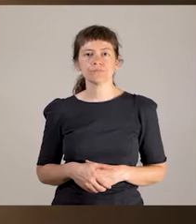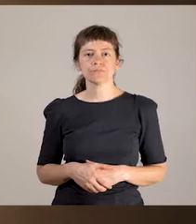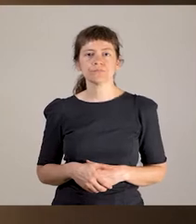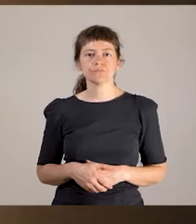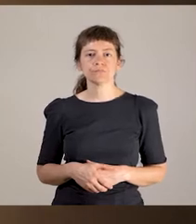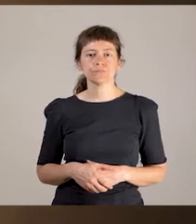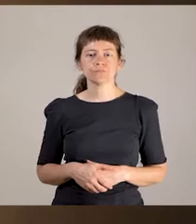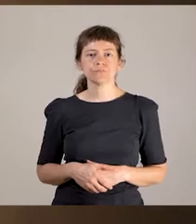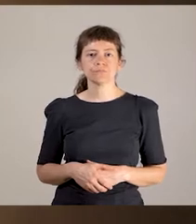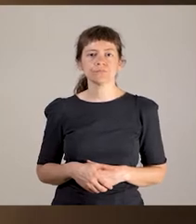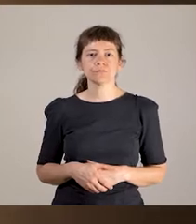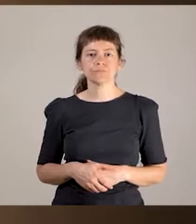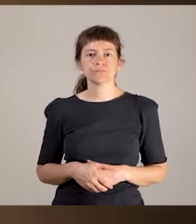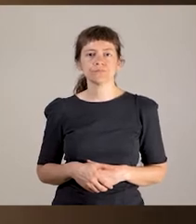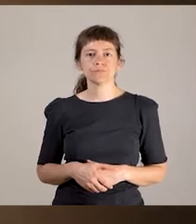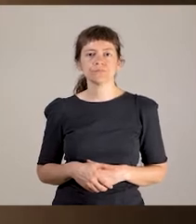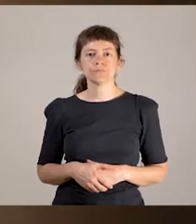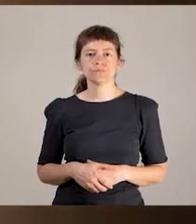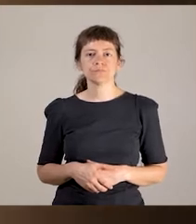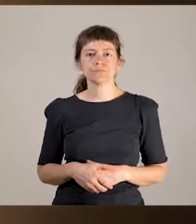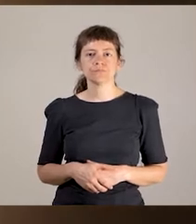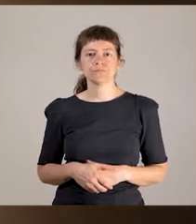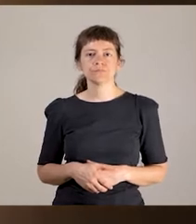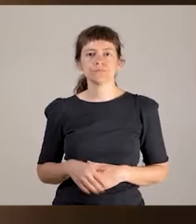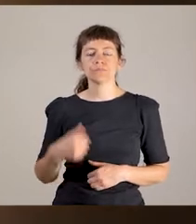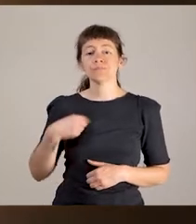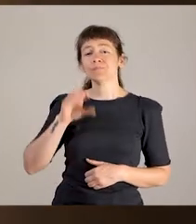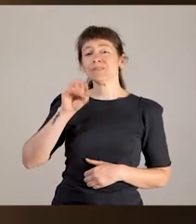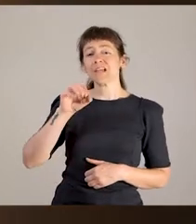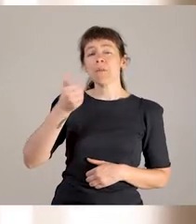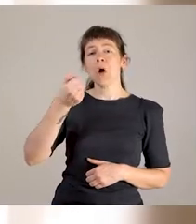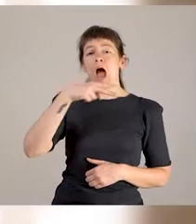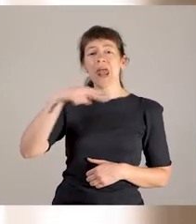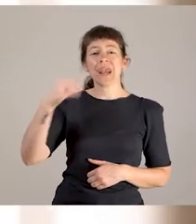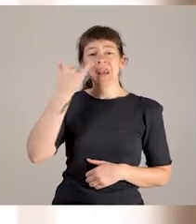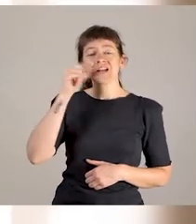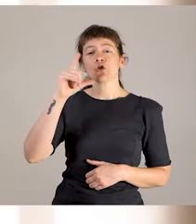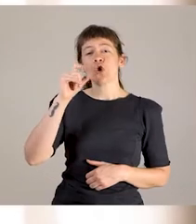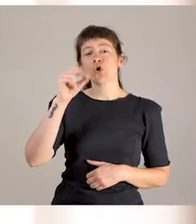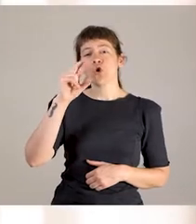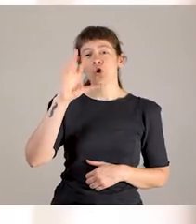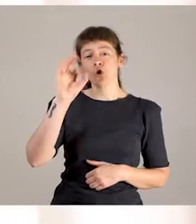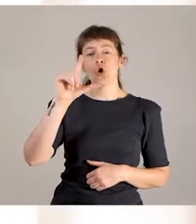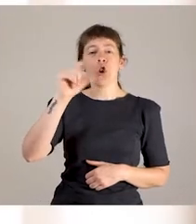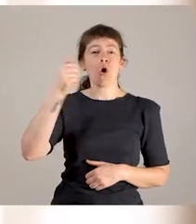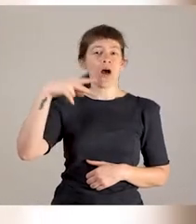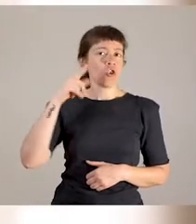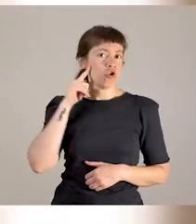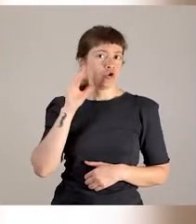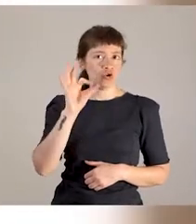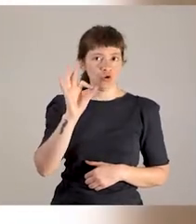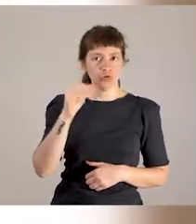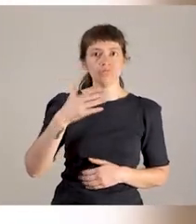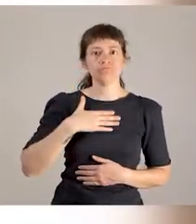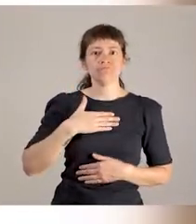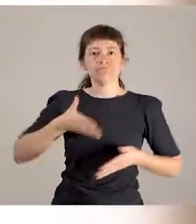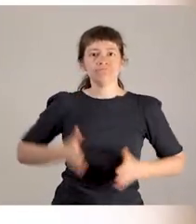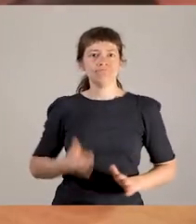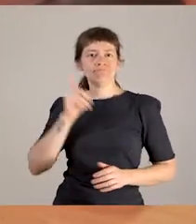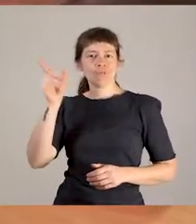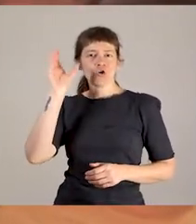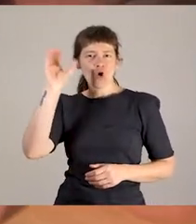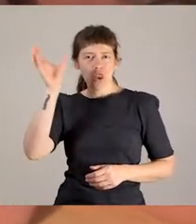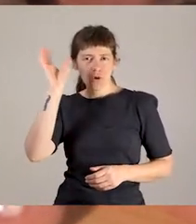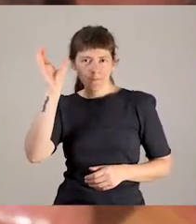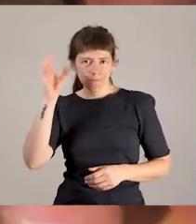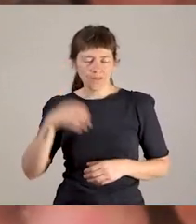Una mujer afrodescendiente entra a una cocina y se sienta en la cabecera de una mesa. Mi nombre es Sanyo Corolo Ango, yo soy colombiana de